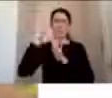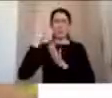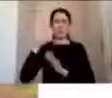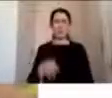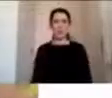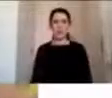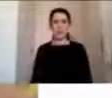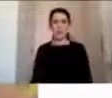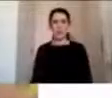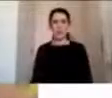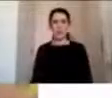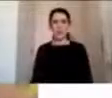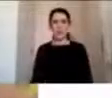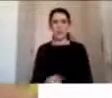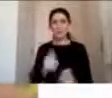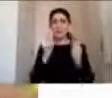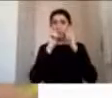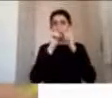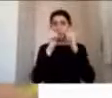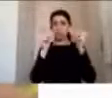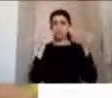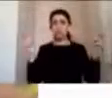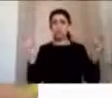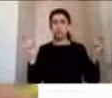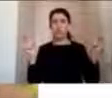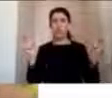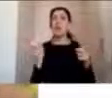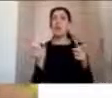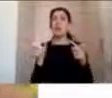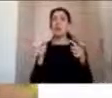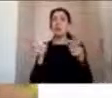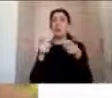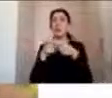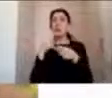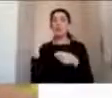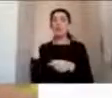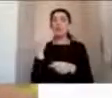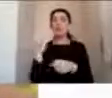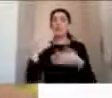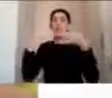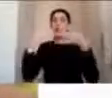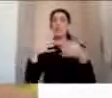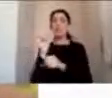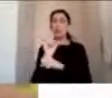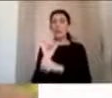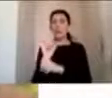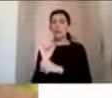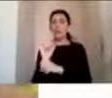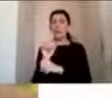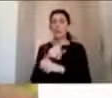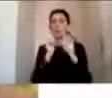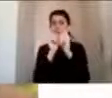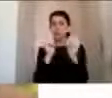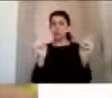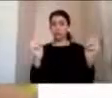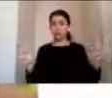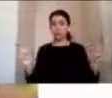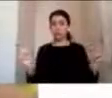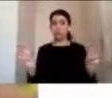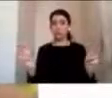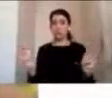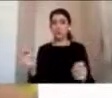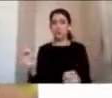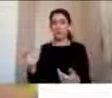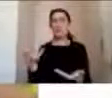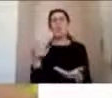Campañas que se realizan a través de la Comisión Nacional de Seguridad del Tránsito y vamos a analizar también un poco la conducta de por qué los padres